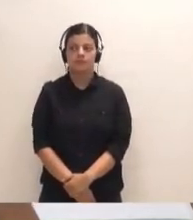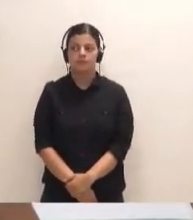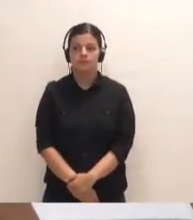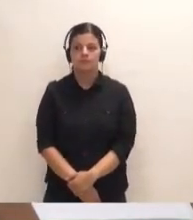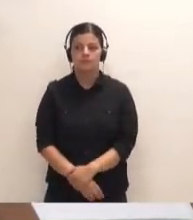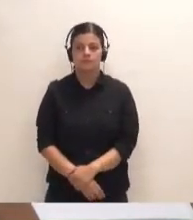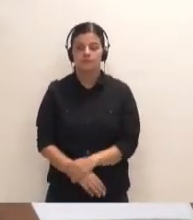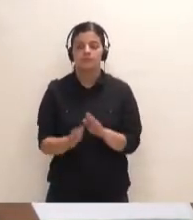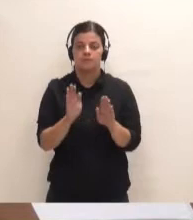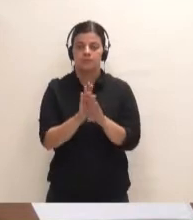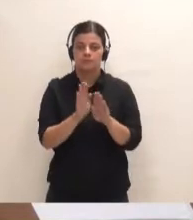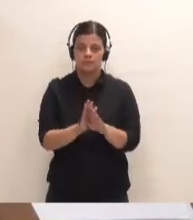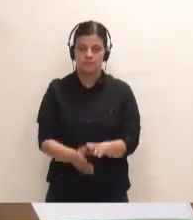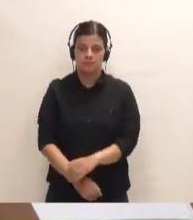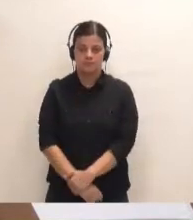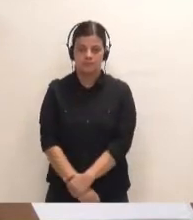Continuamos.